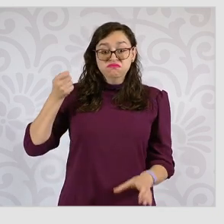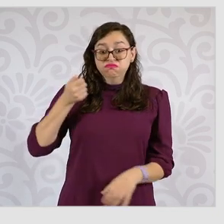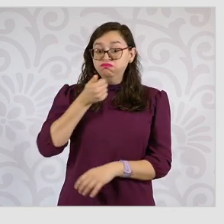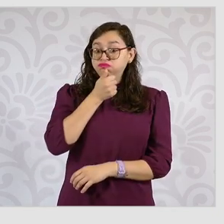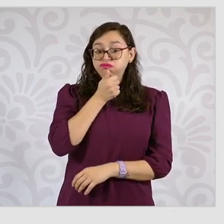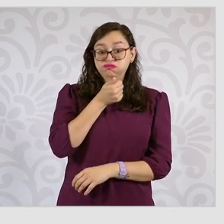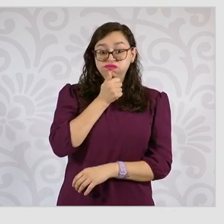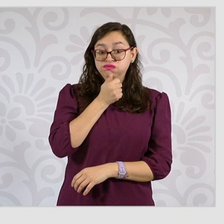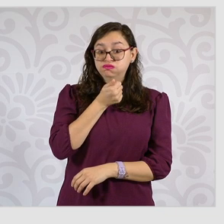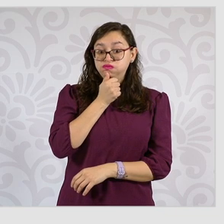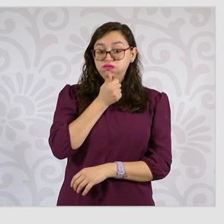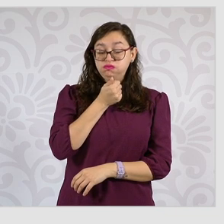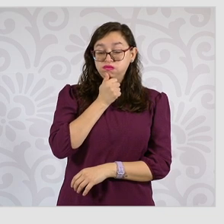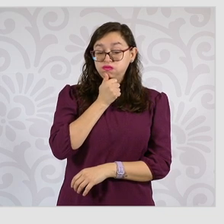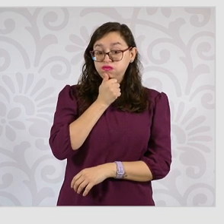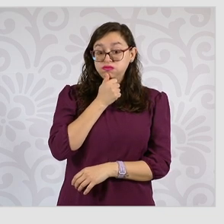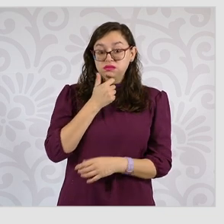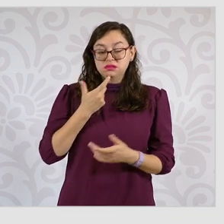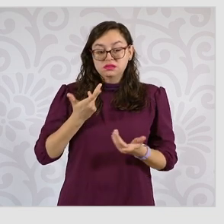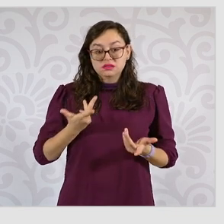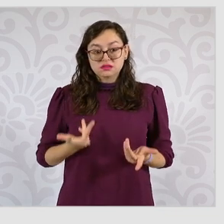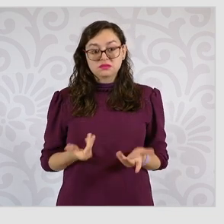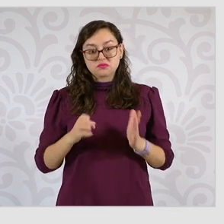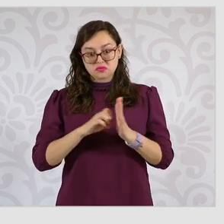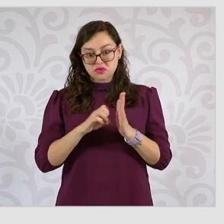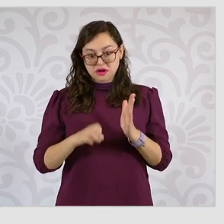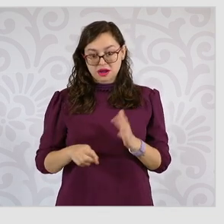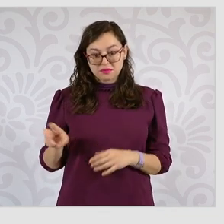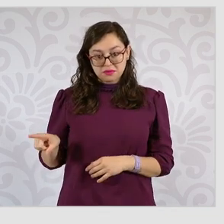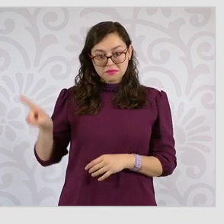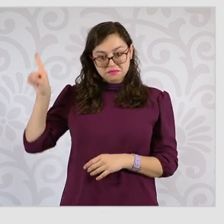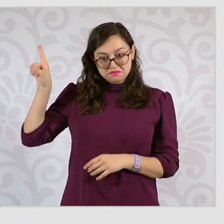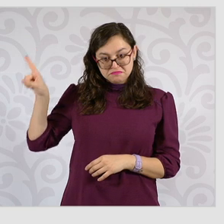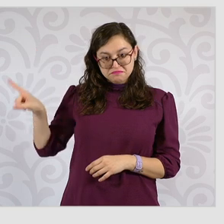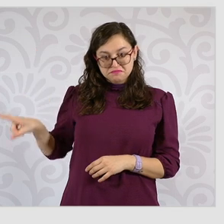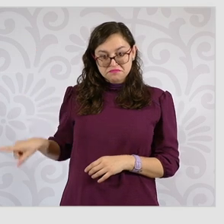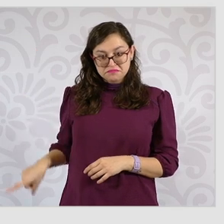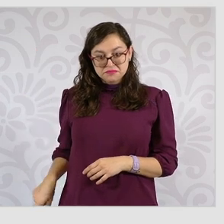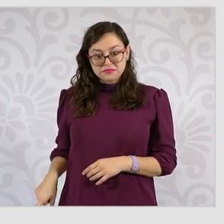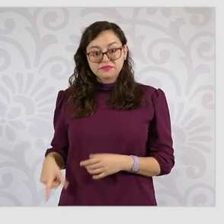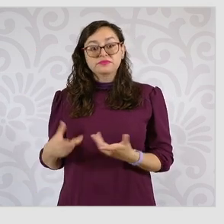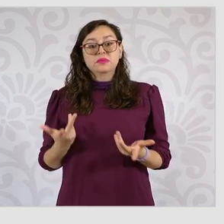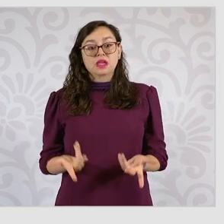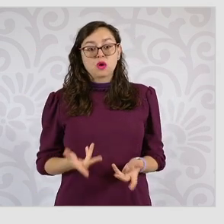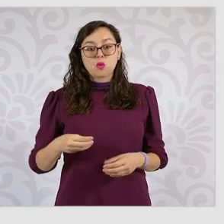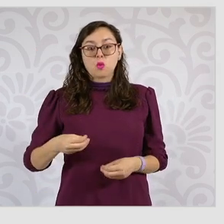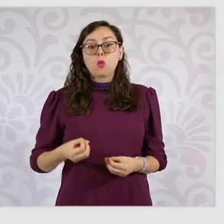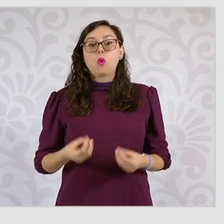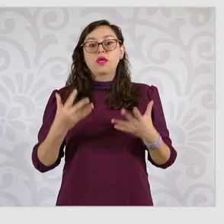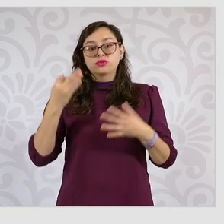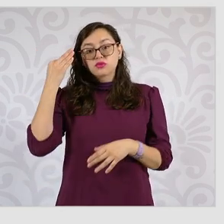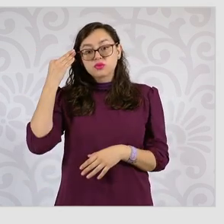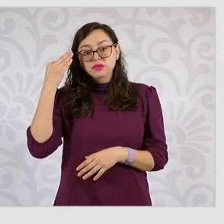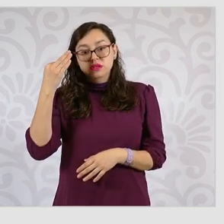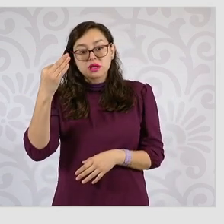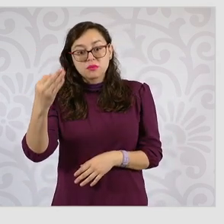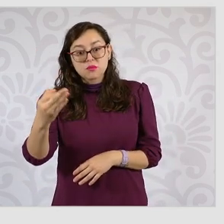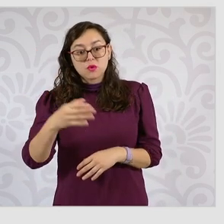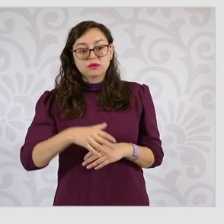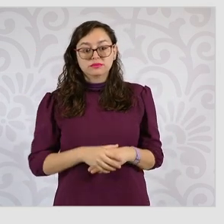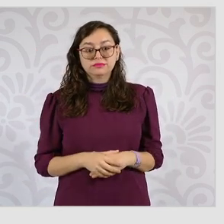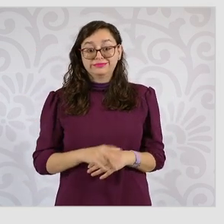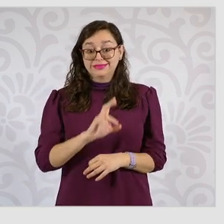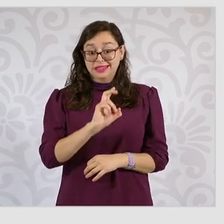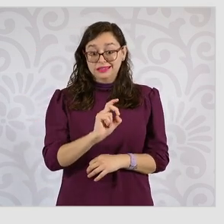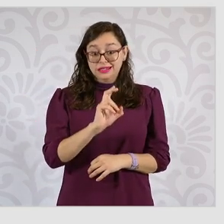es decir, por ejemplo, aquí está la lista de cuánto es el rango de tiempo en espera. El 34